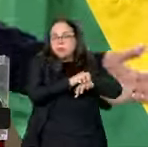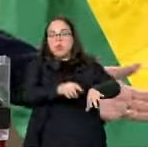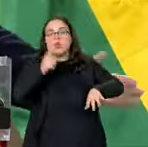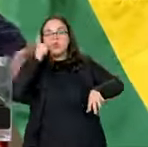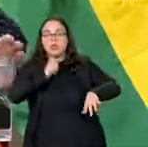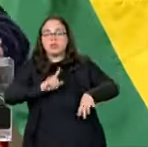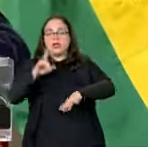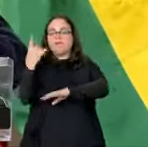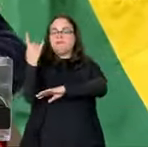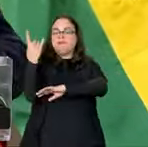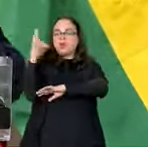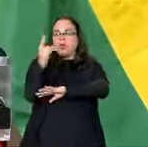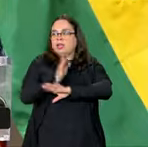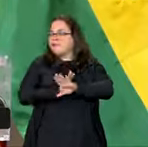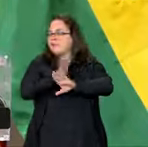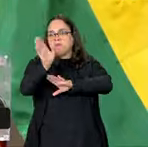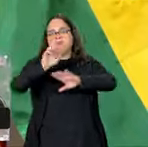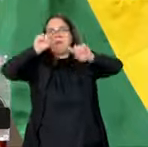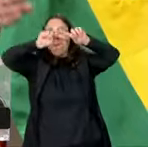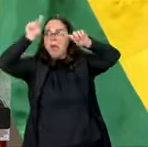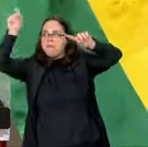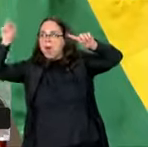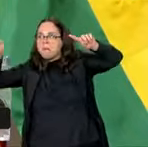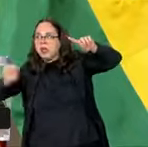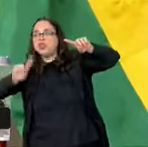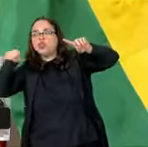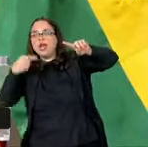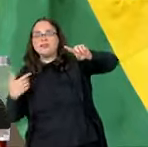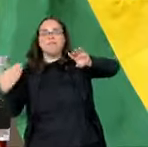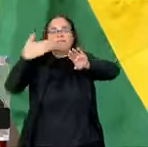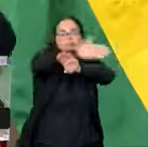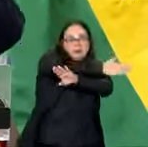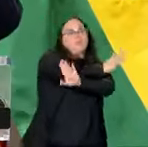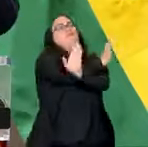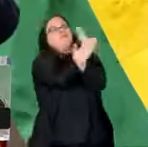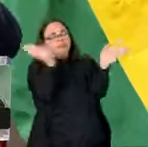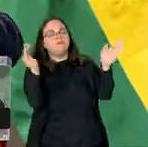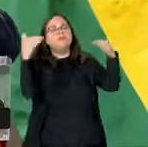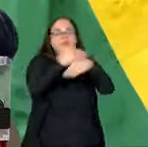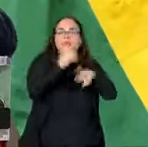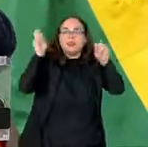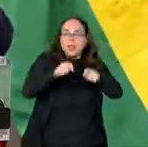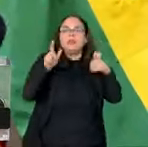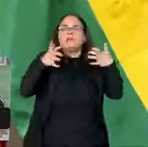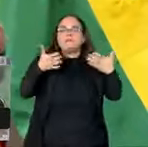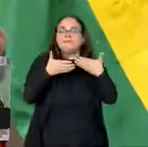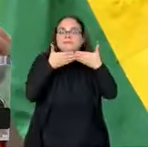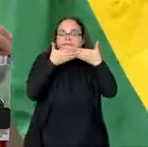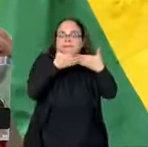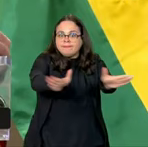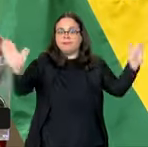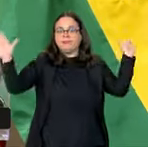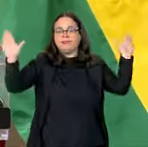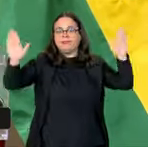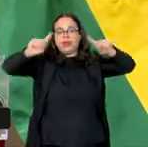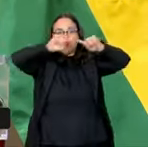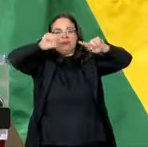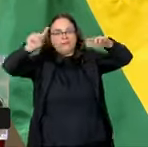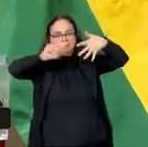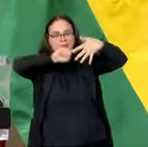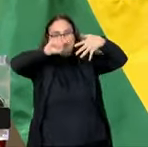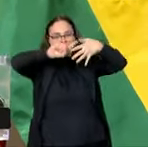Pacífico, para el Atlántico, para que el Brasil pueda ir para el Pacífico. O sea, queremos abrir nuestro continente